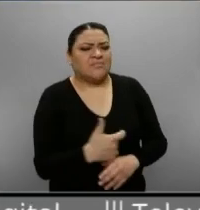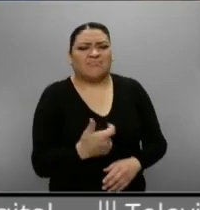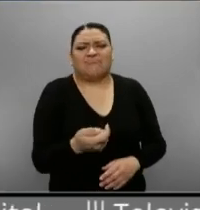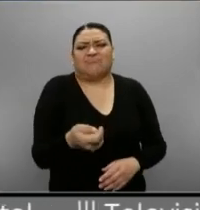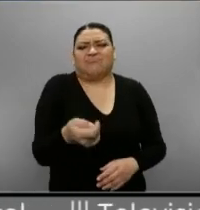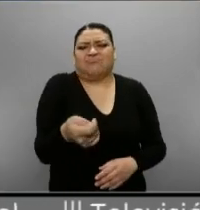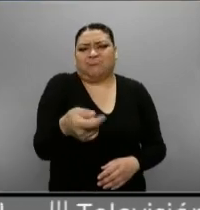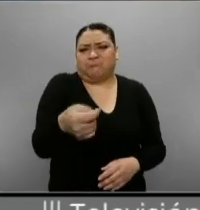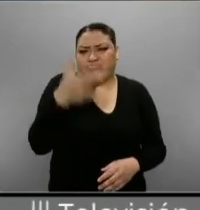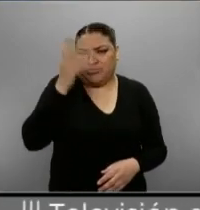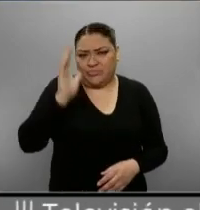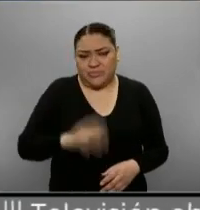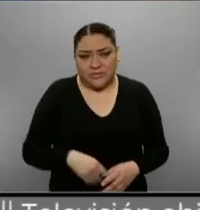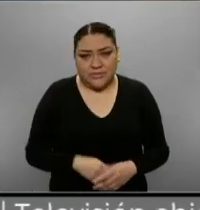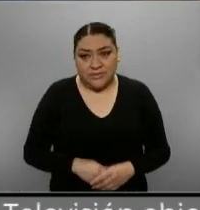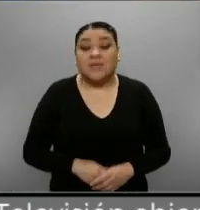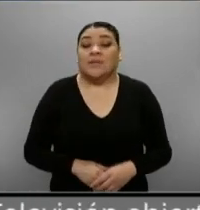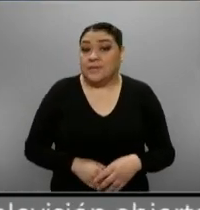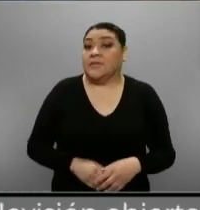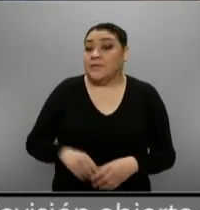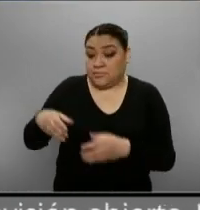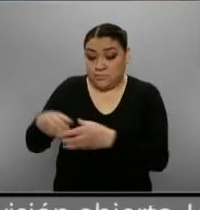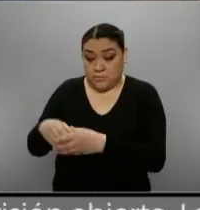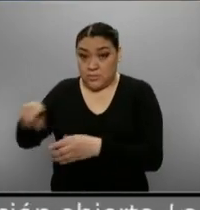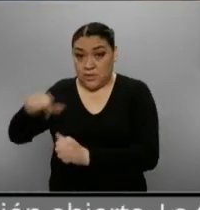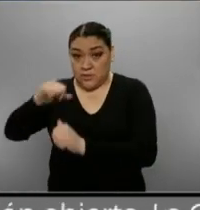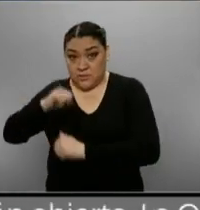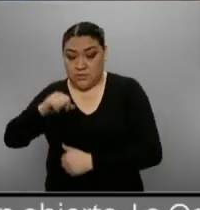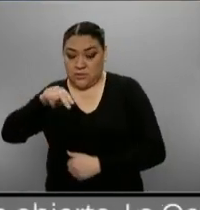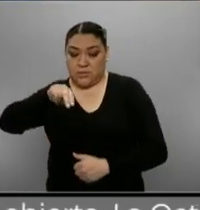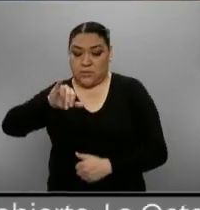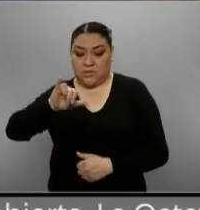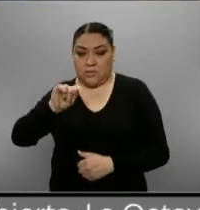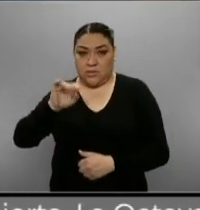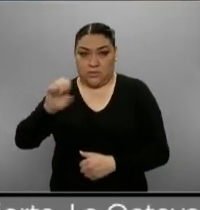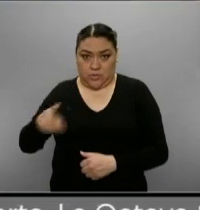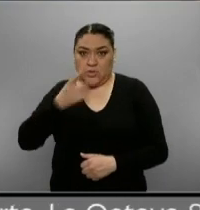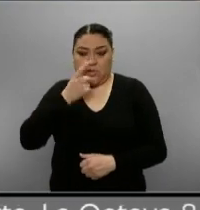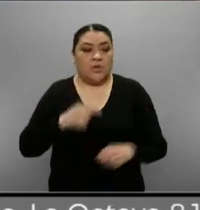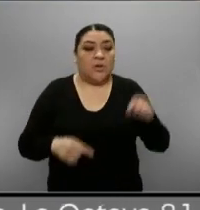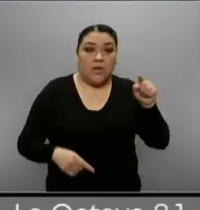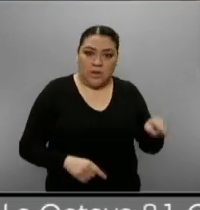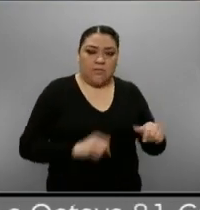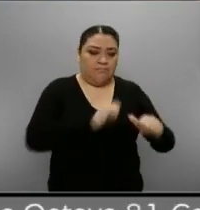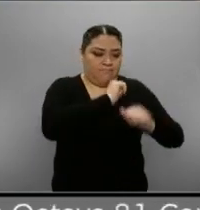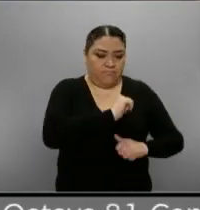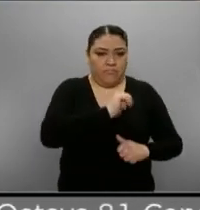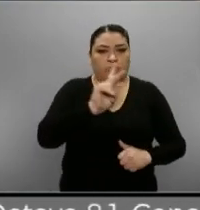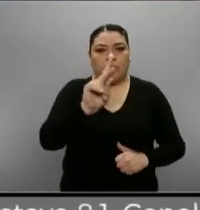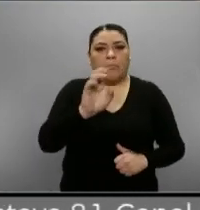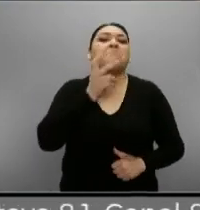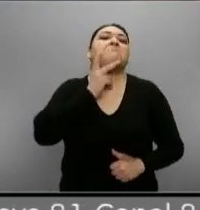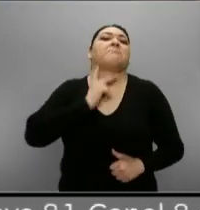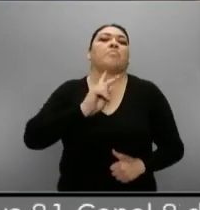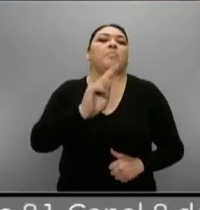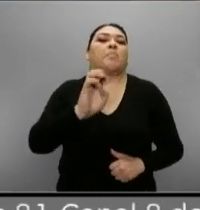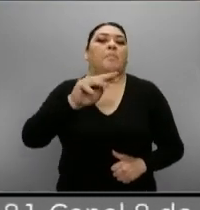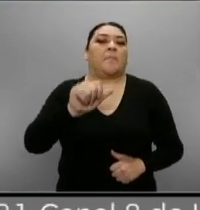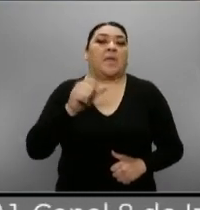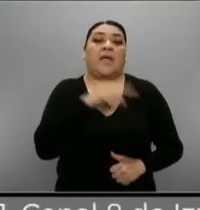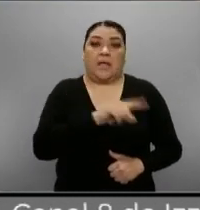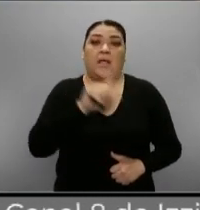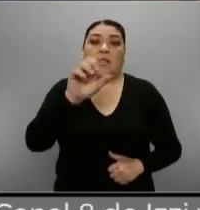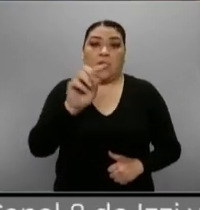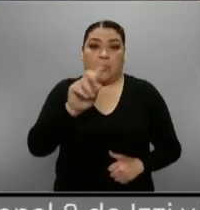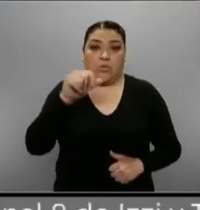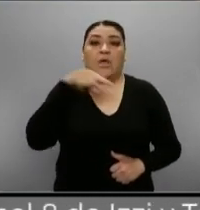dólares. Sí, Nieto Castillo dijo además que el ex titular de Pemex, Emilio Lozoya, quien se encuentra preso